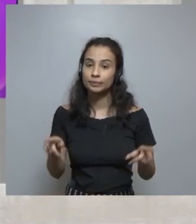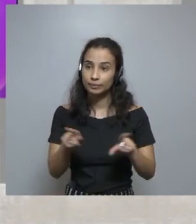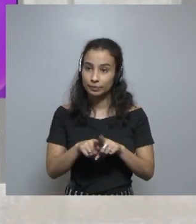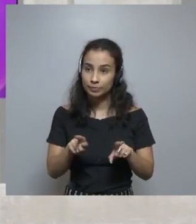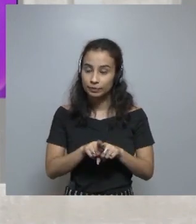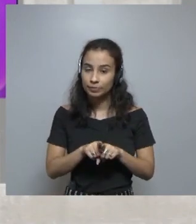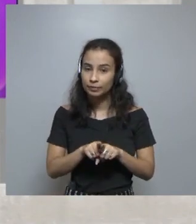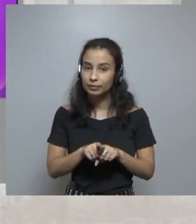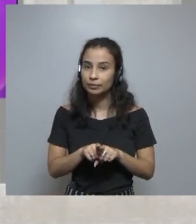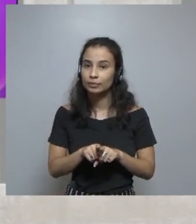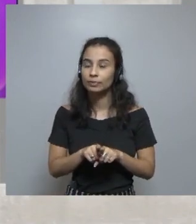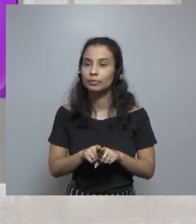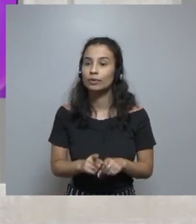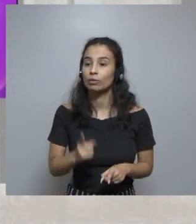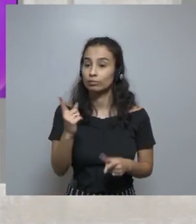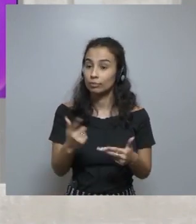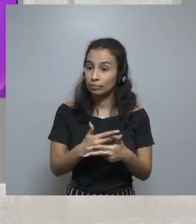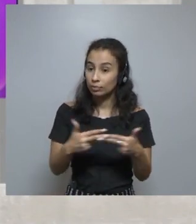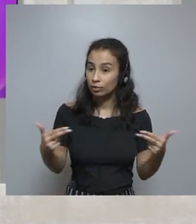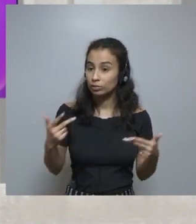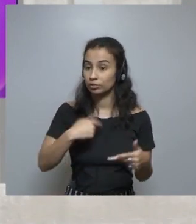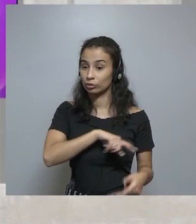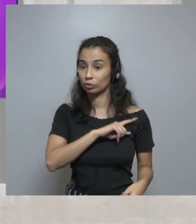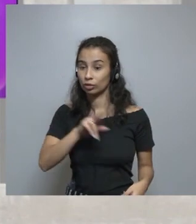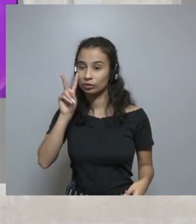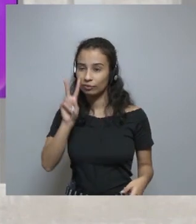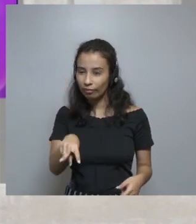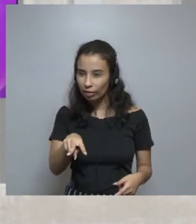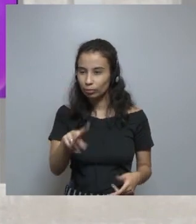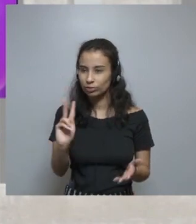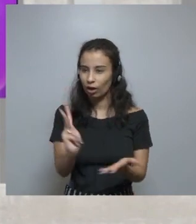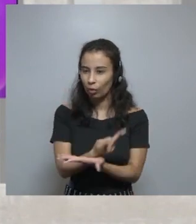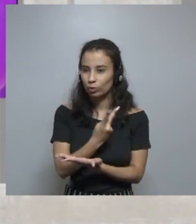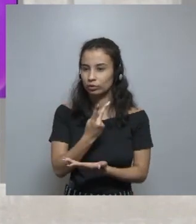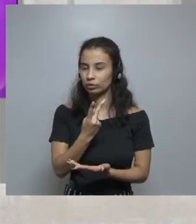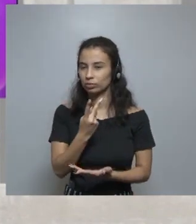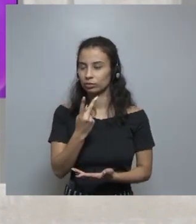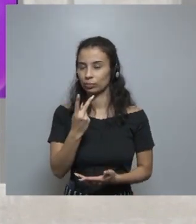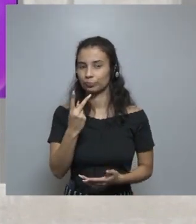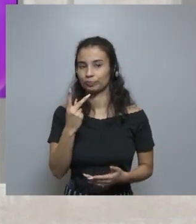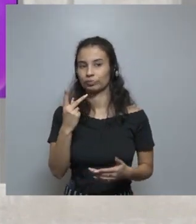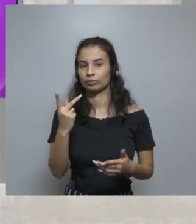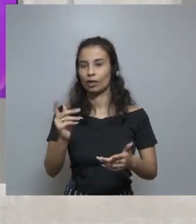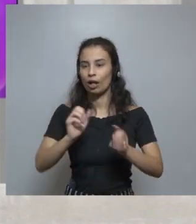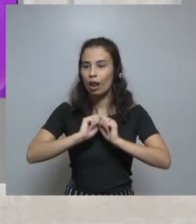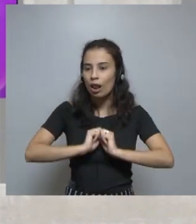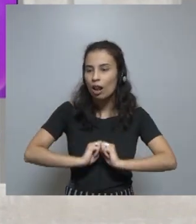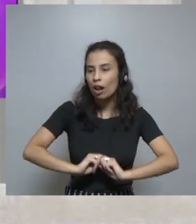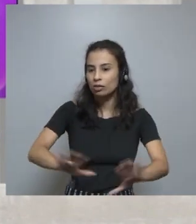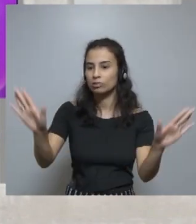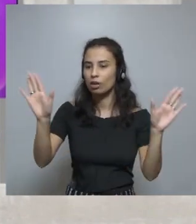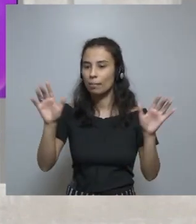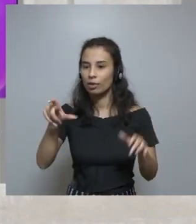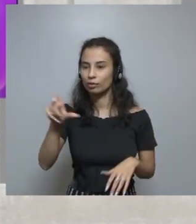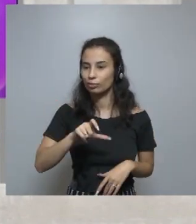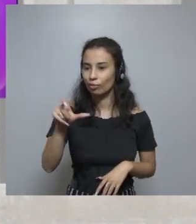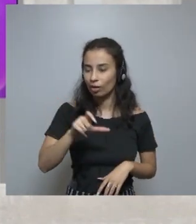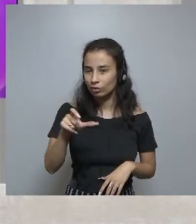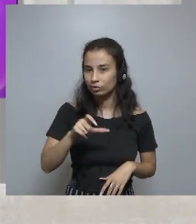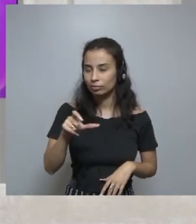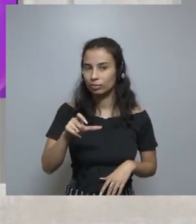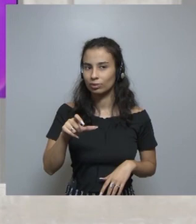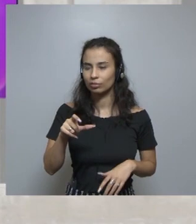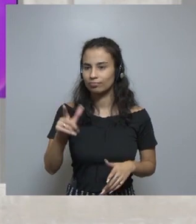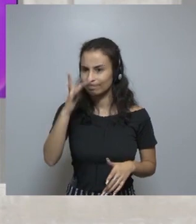Incluso una de las cosas que vimos mucho después del lanzamiento de esa tarjeta